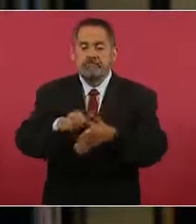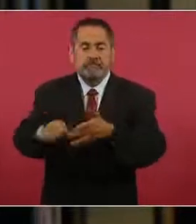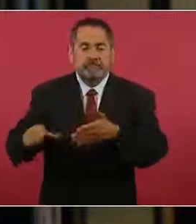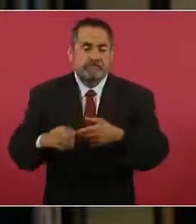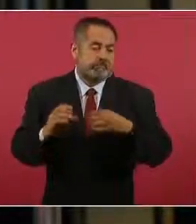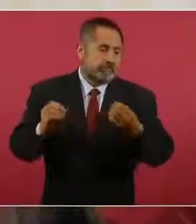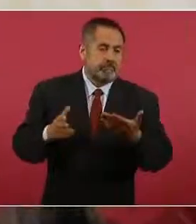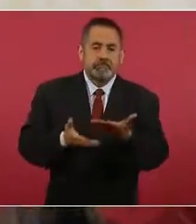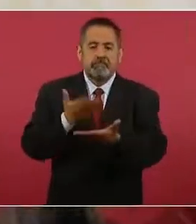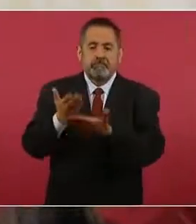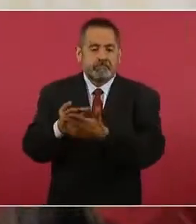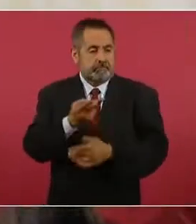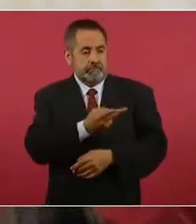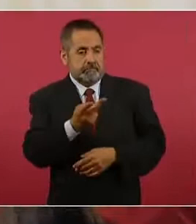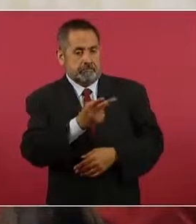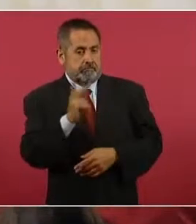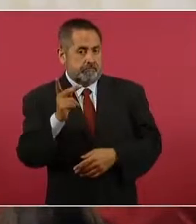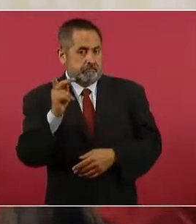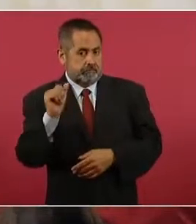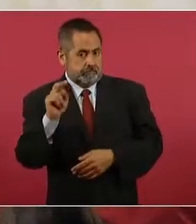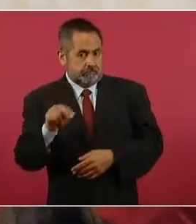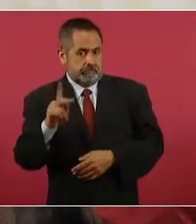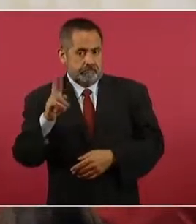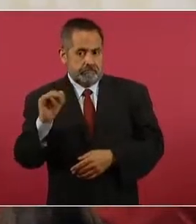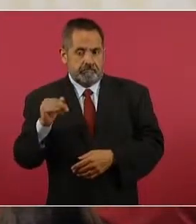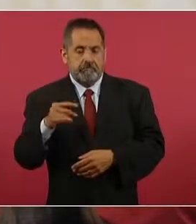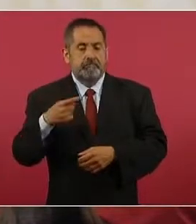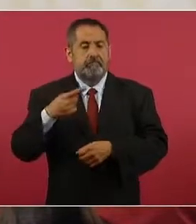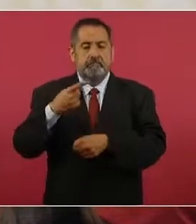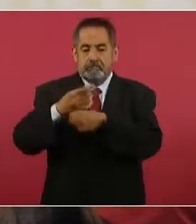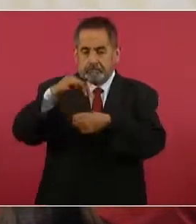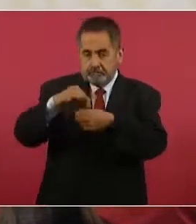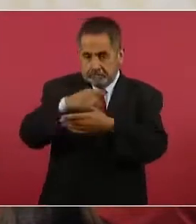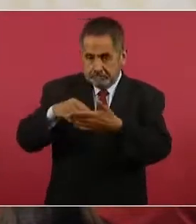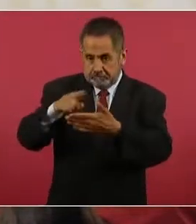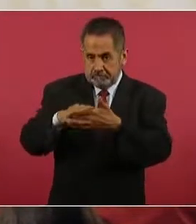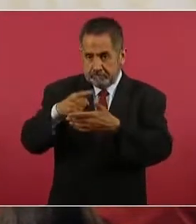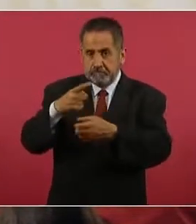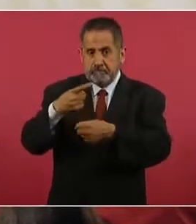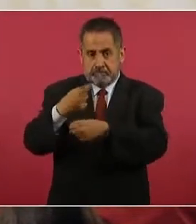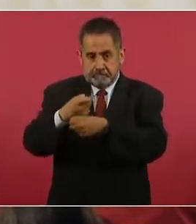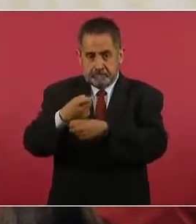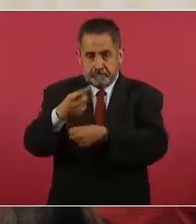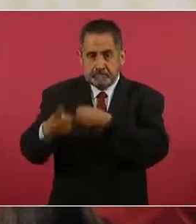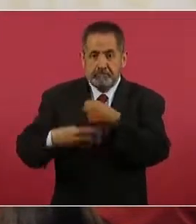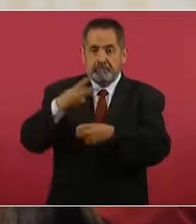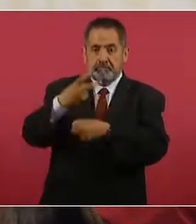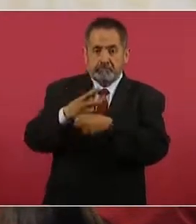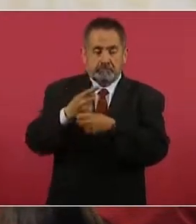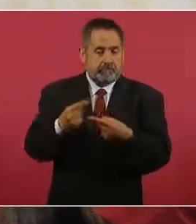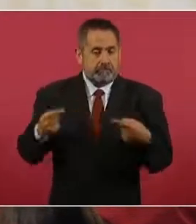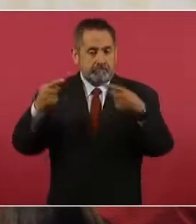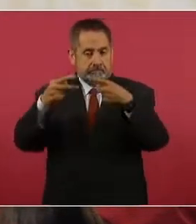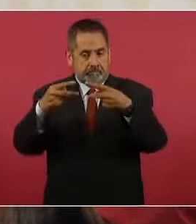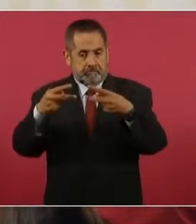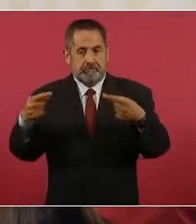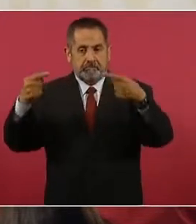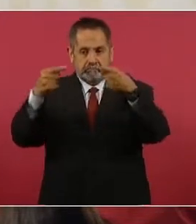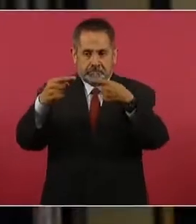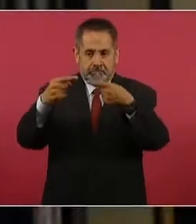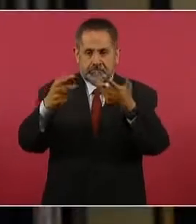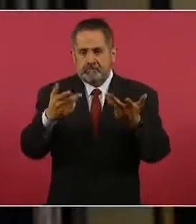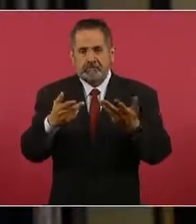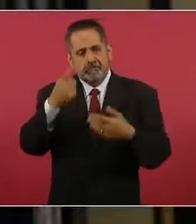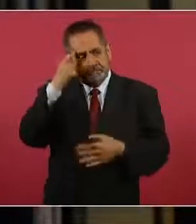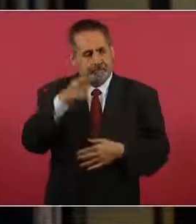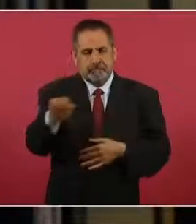la propuesta de ambos partidos de aplicar la segunda vuelta en las elecciones presidenciales y así cerrarle el paso a cualquier candidato